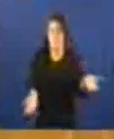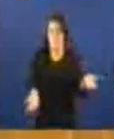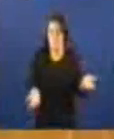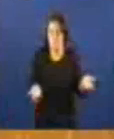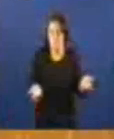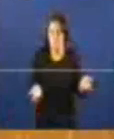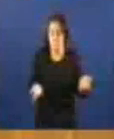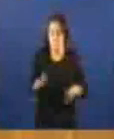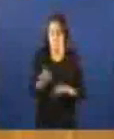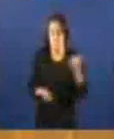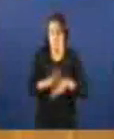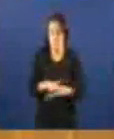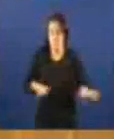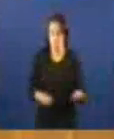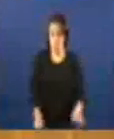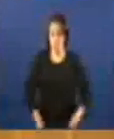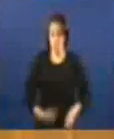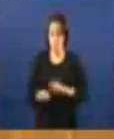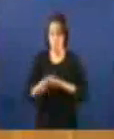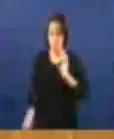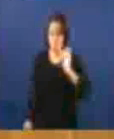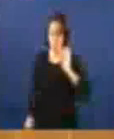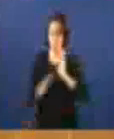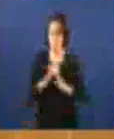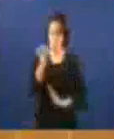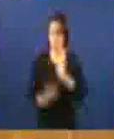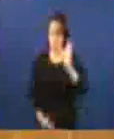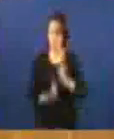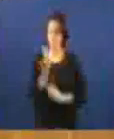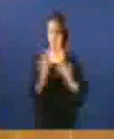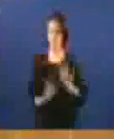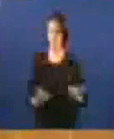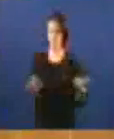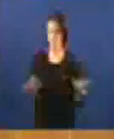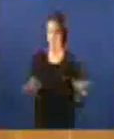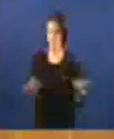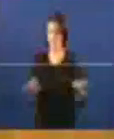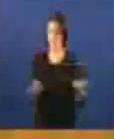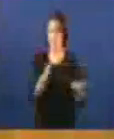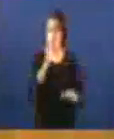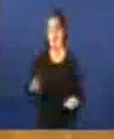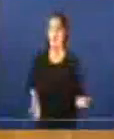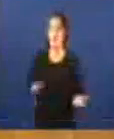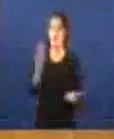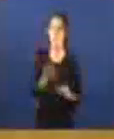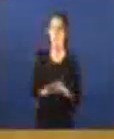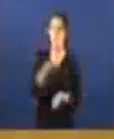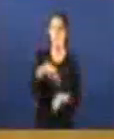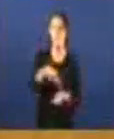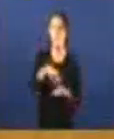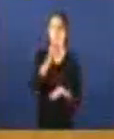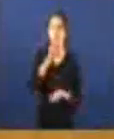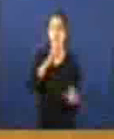por aceptar incluir na orden do día do pleno dun pleno a petición de comparecencia sobre esta temática